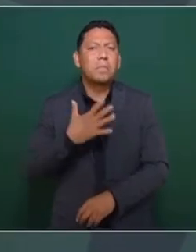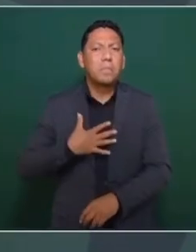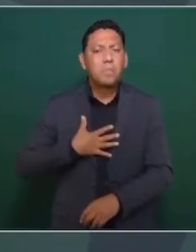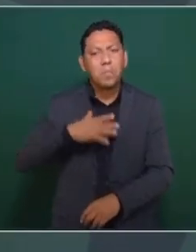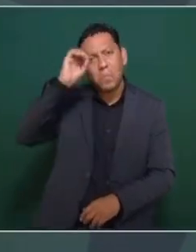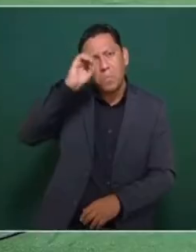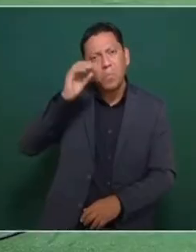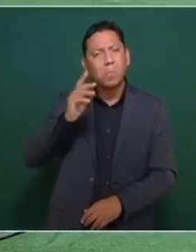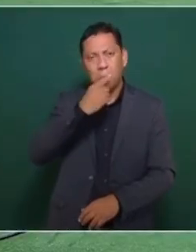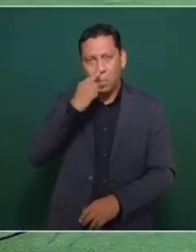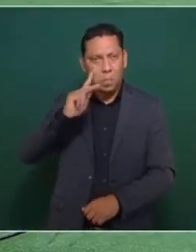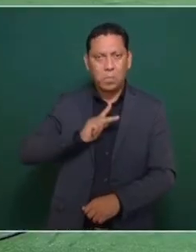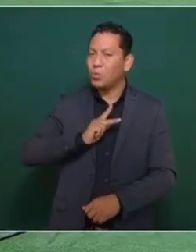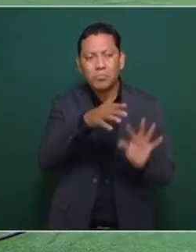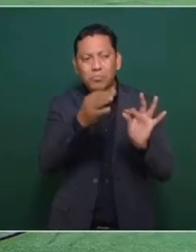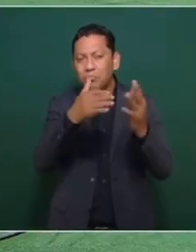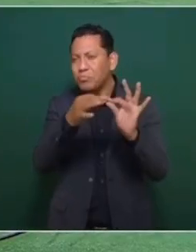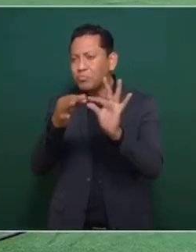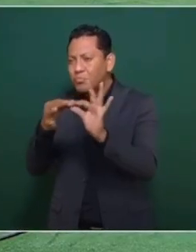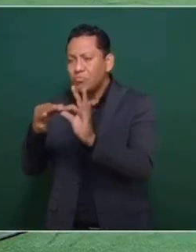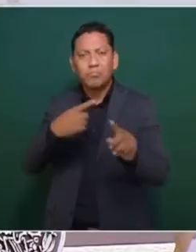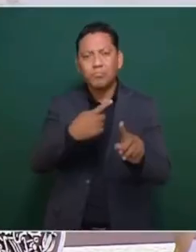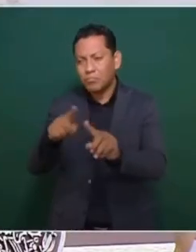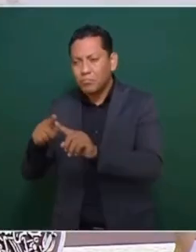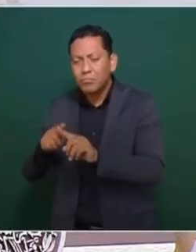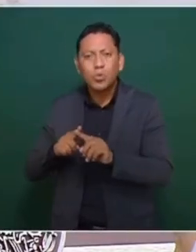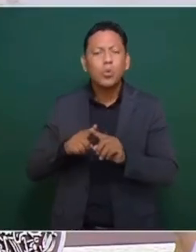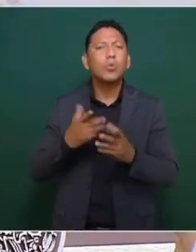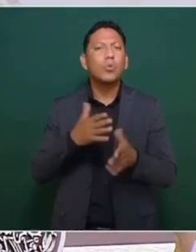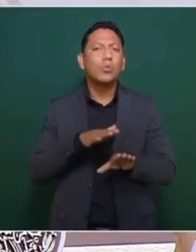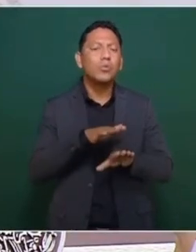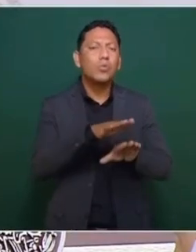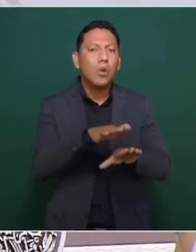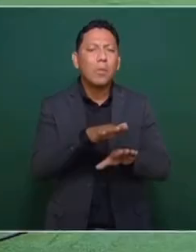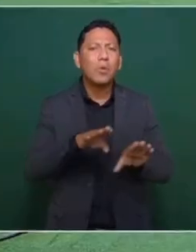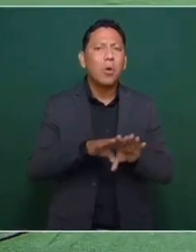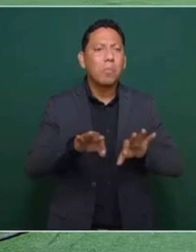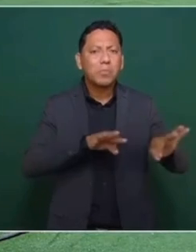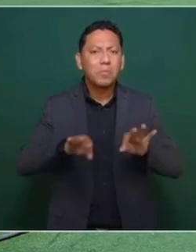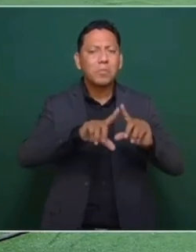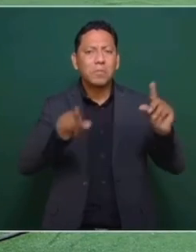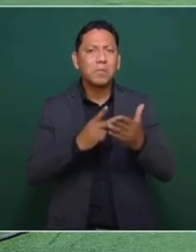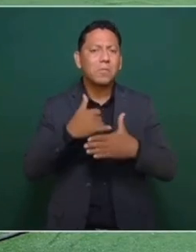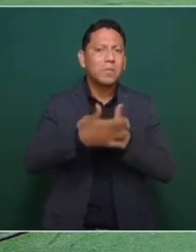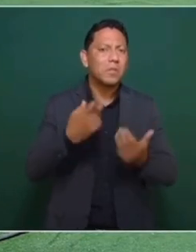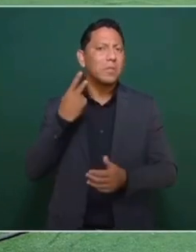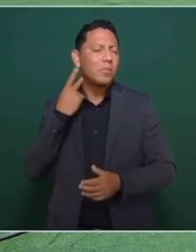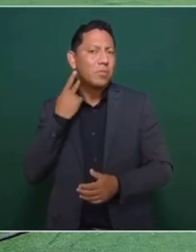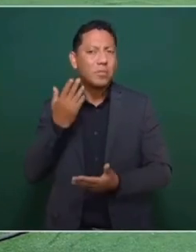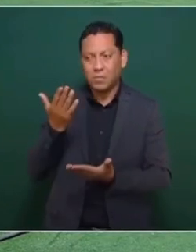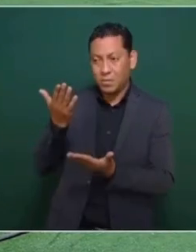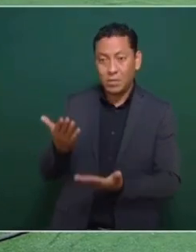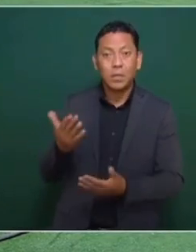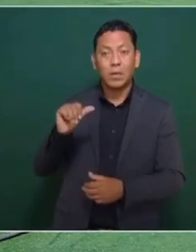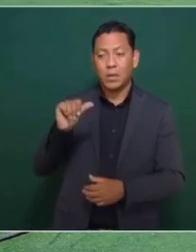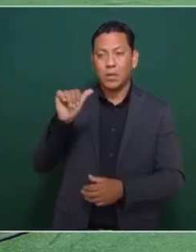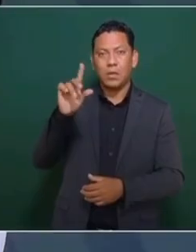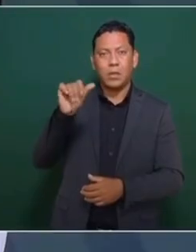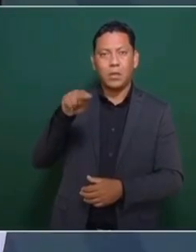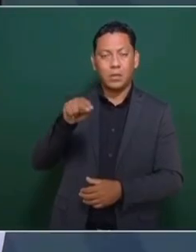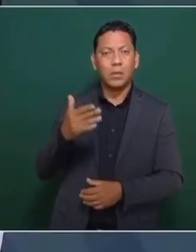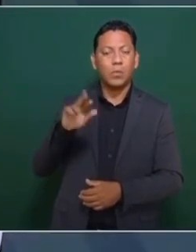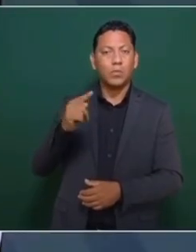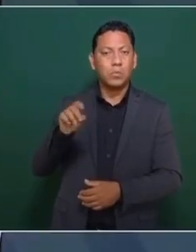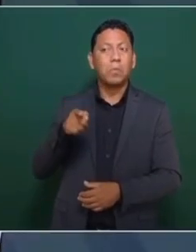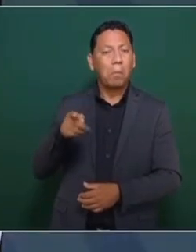hay coincidencias de varios actores. En la función pública, en la política, de que Adán tiene muy buenos